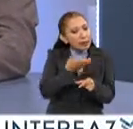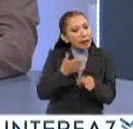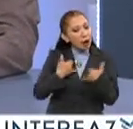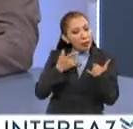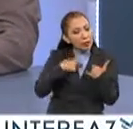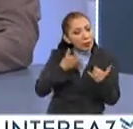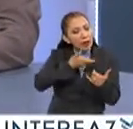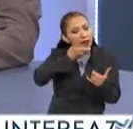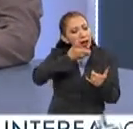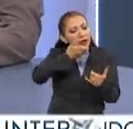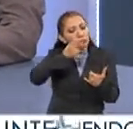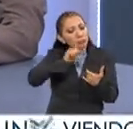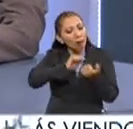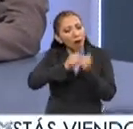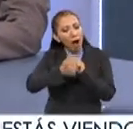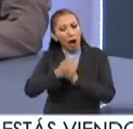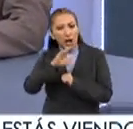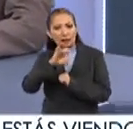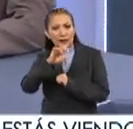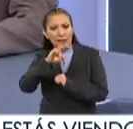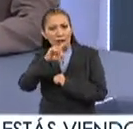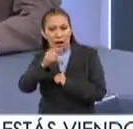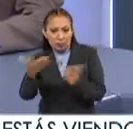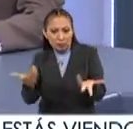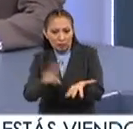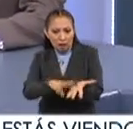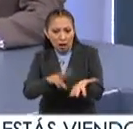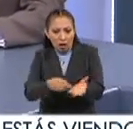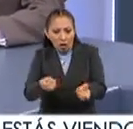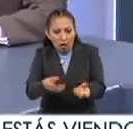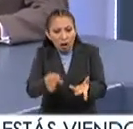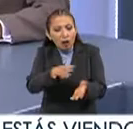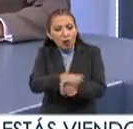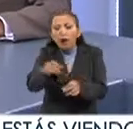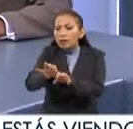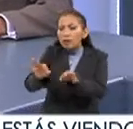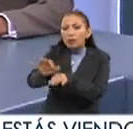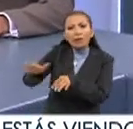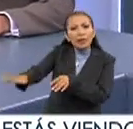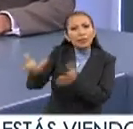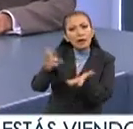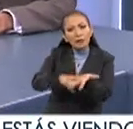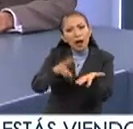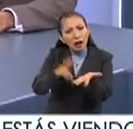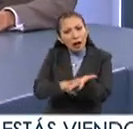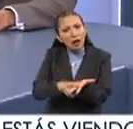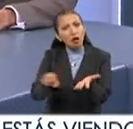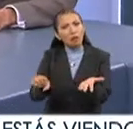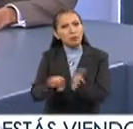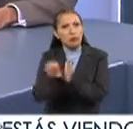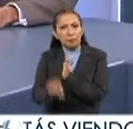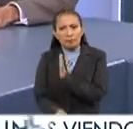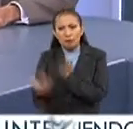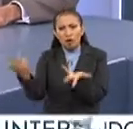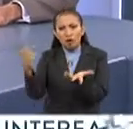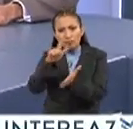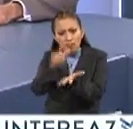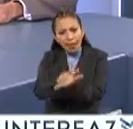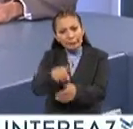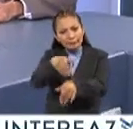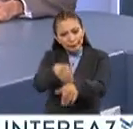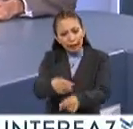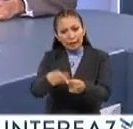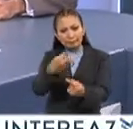cultura cívica, pues, inculcarles estos valores de cuál es la importancia del valor del principio de legalidad,